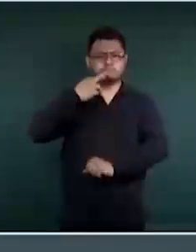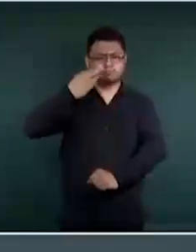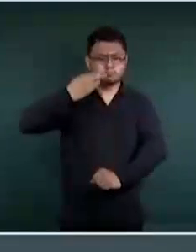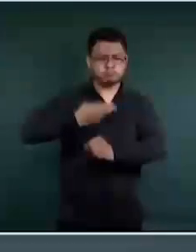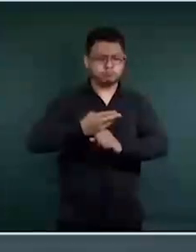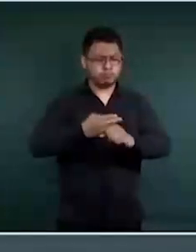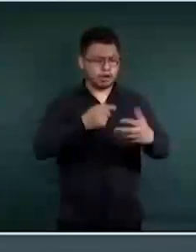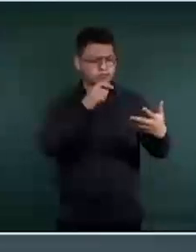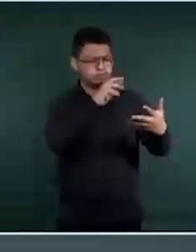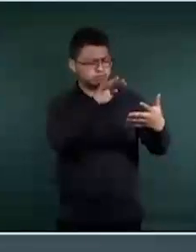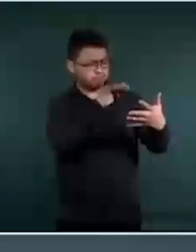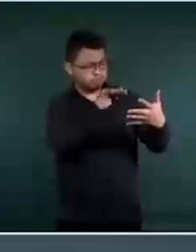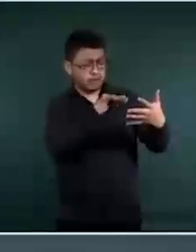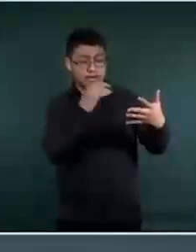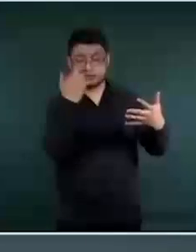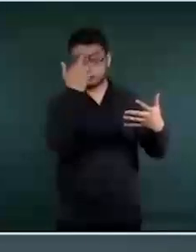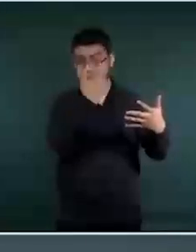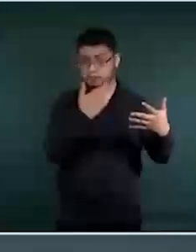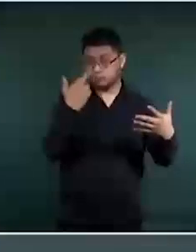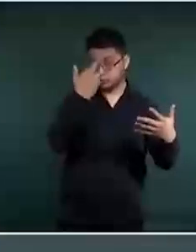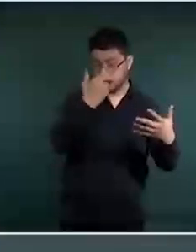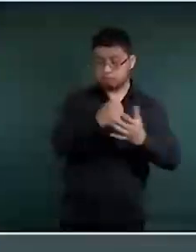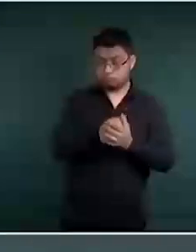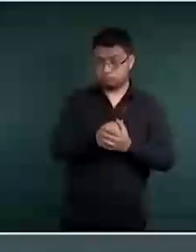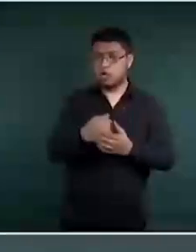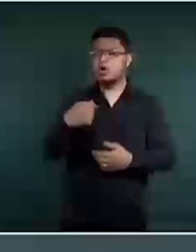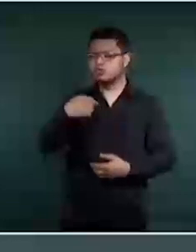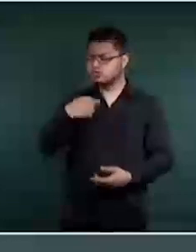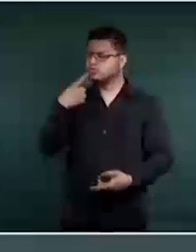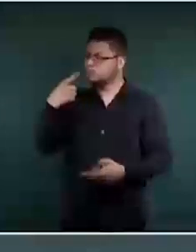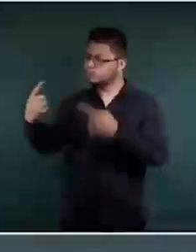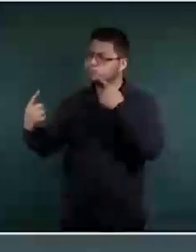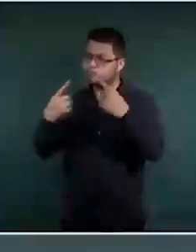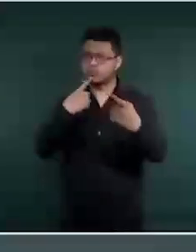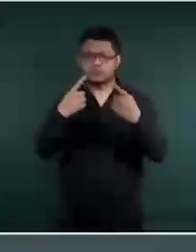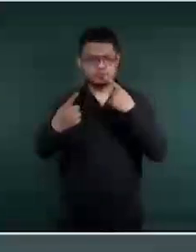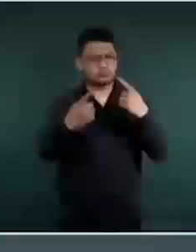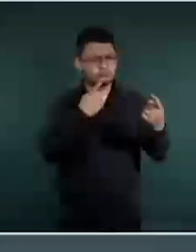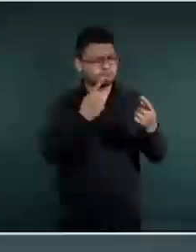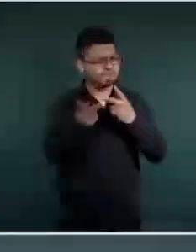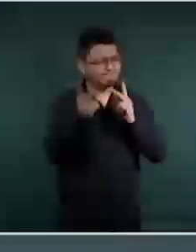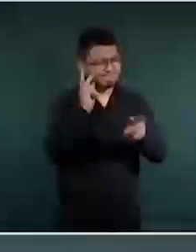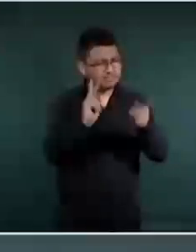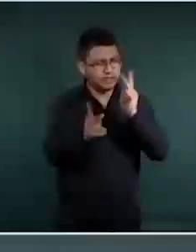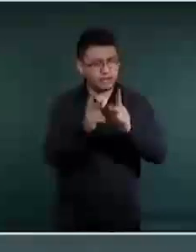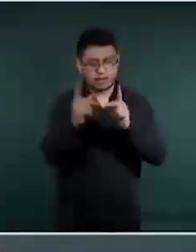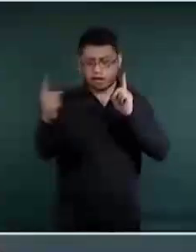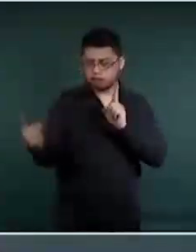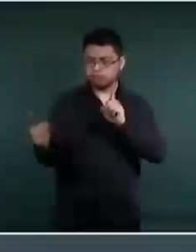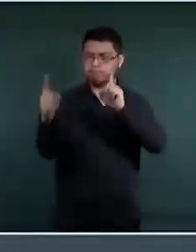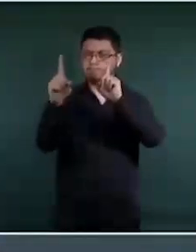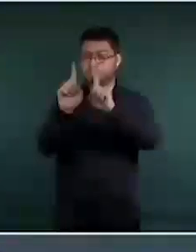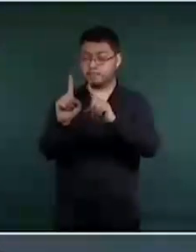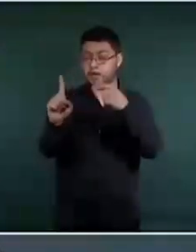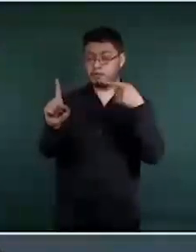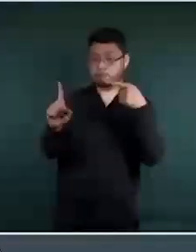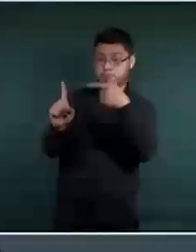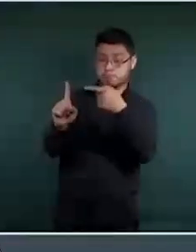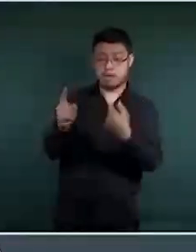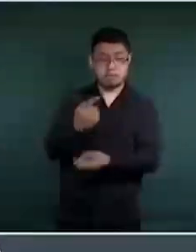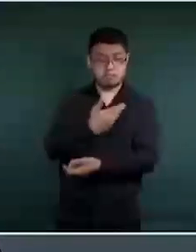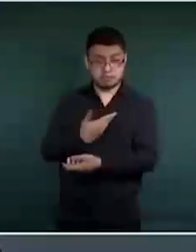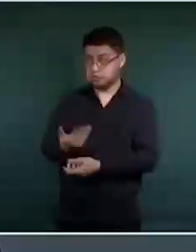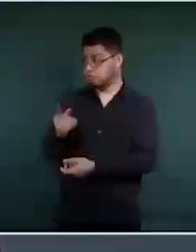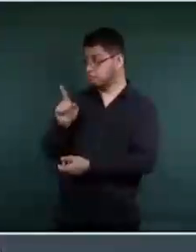He hablado personalmente con el presidente de la Suprema